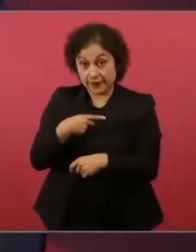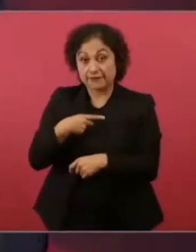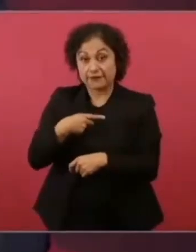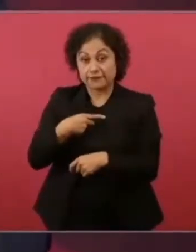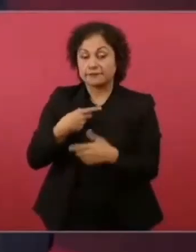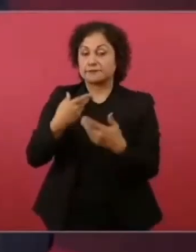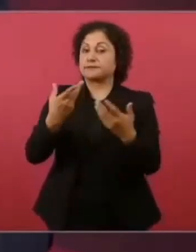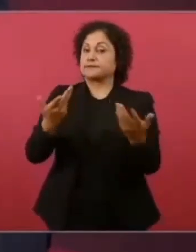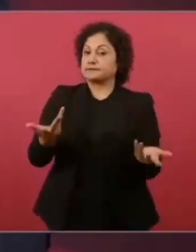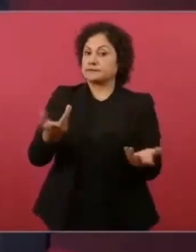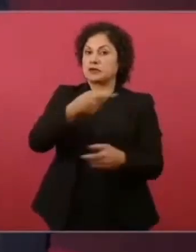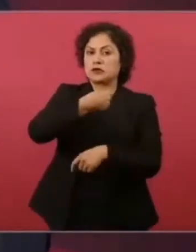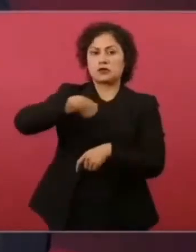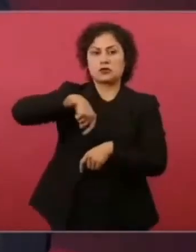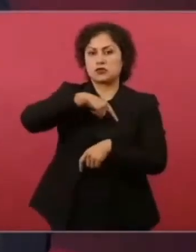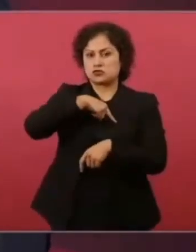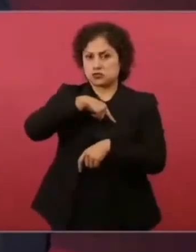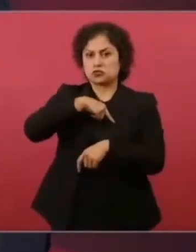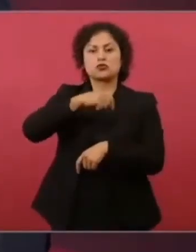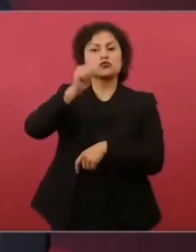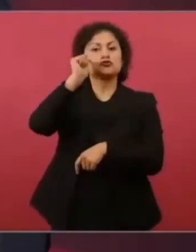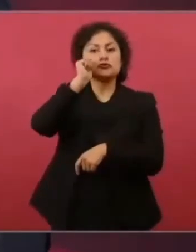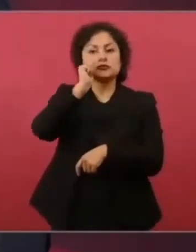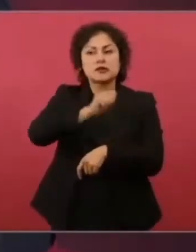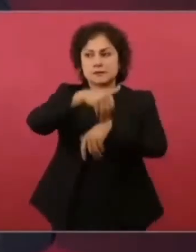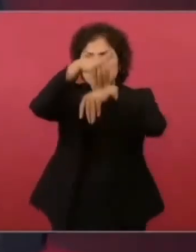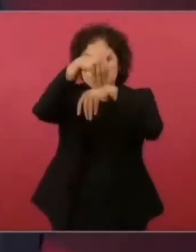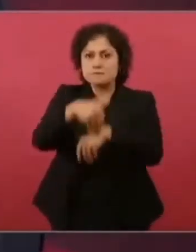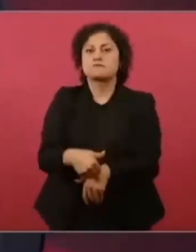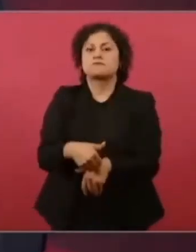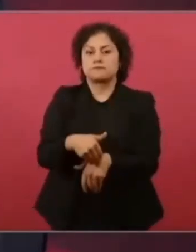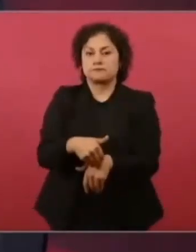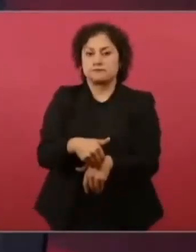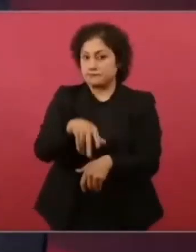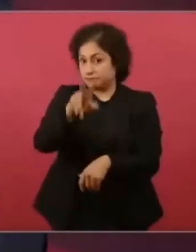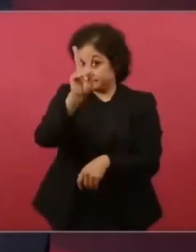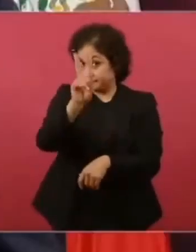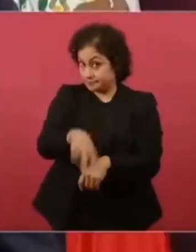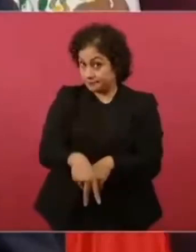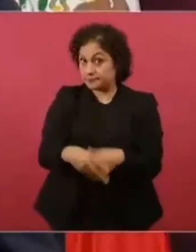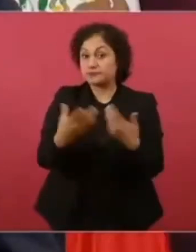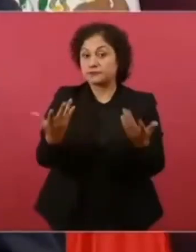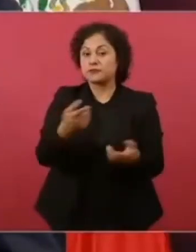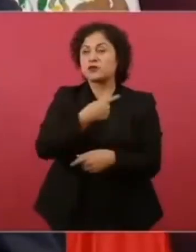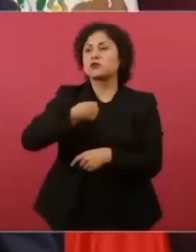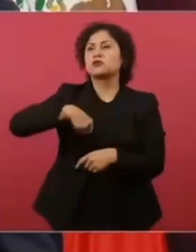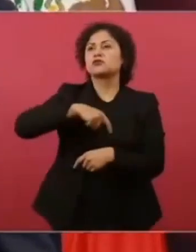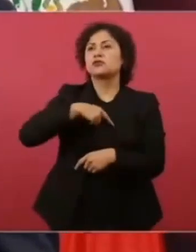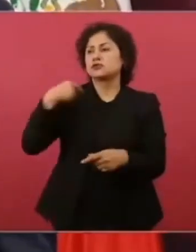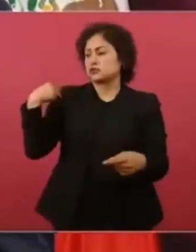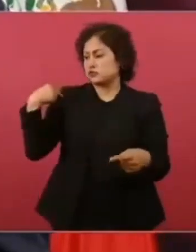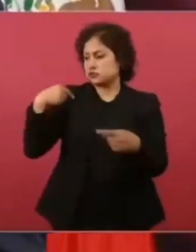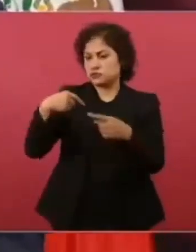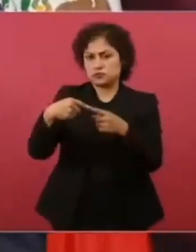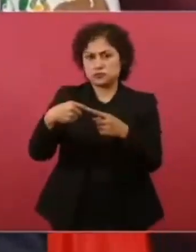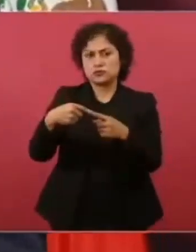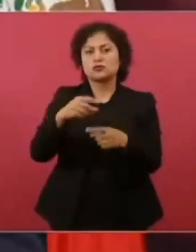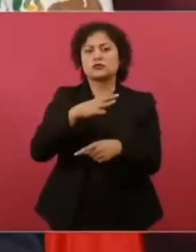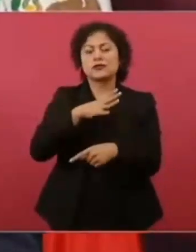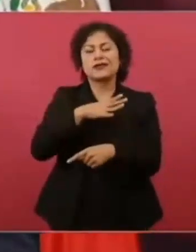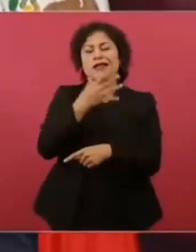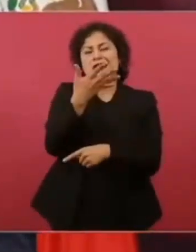trabajadores han decidido, hemos llevado a cabo como diez